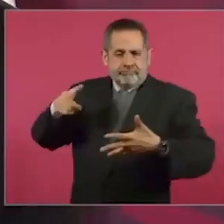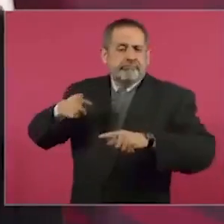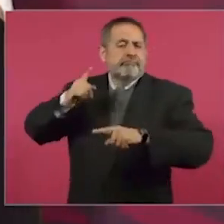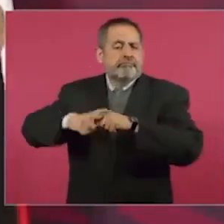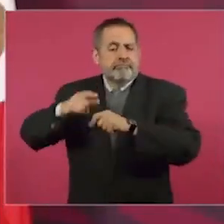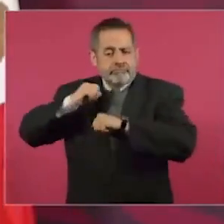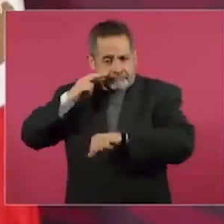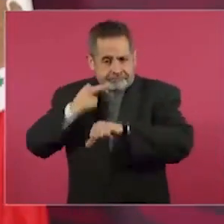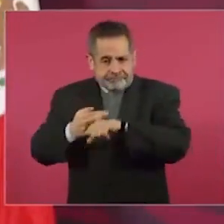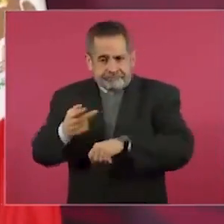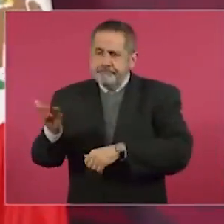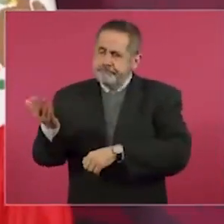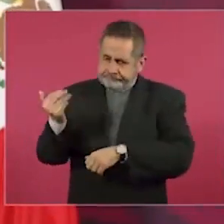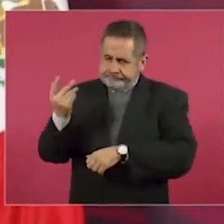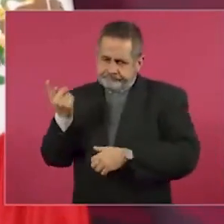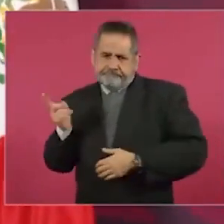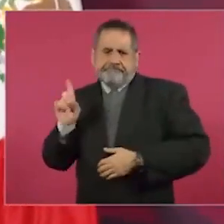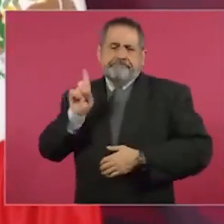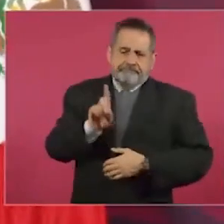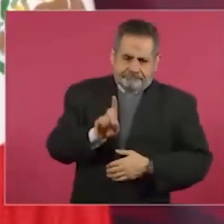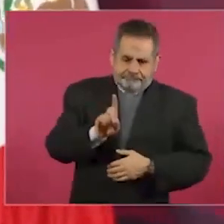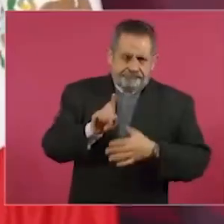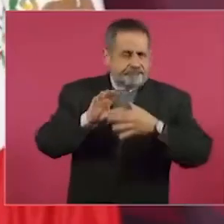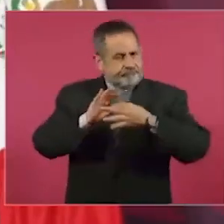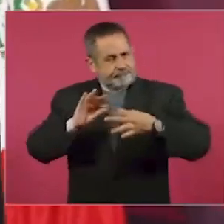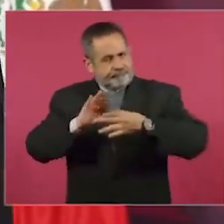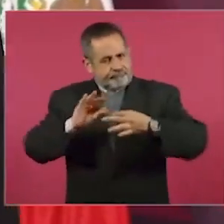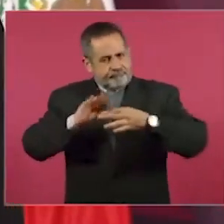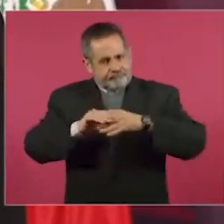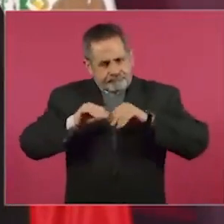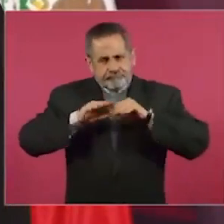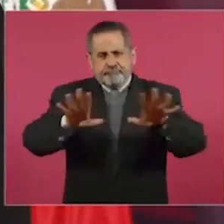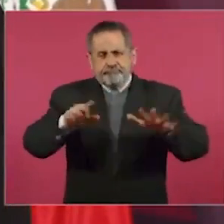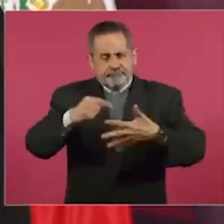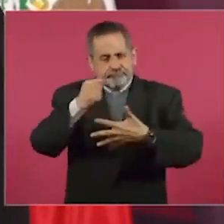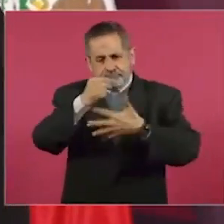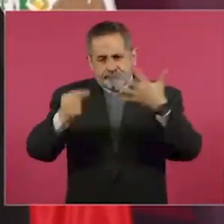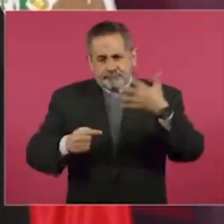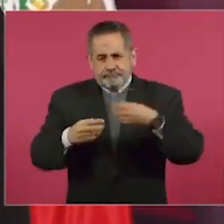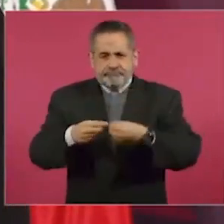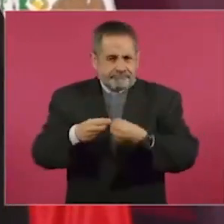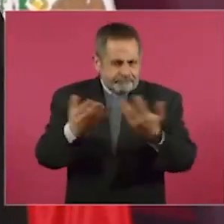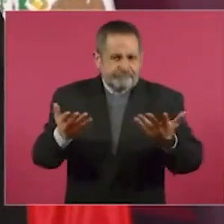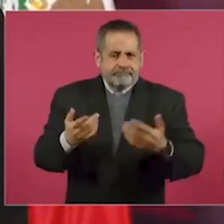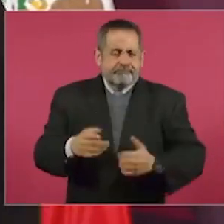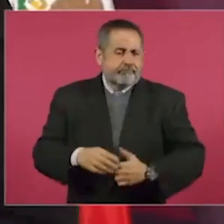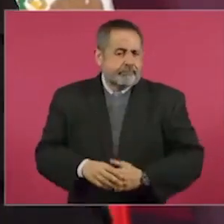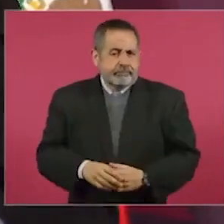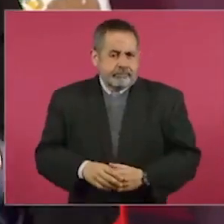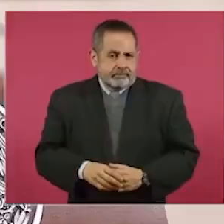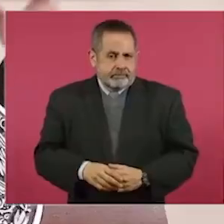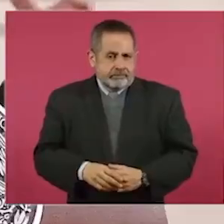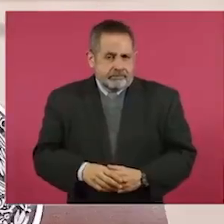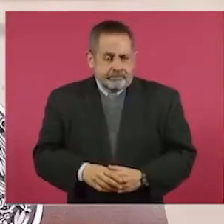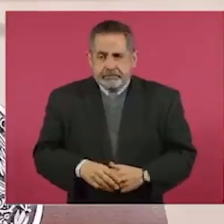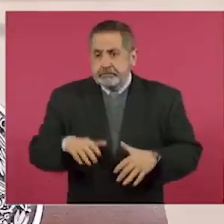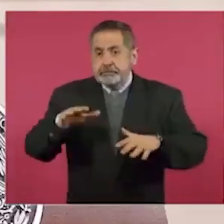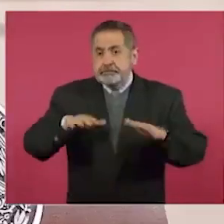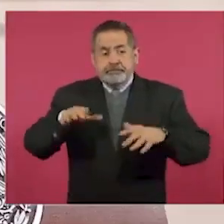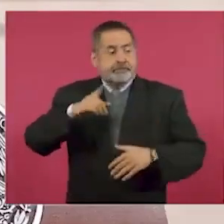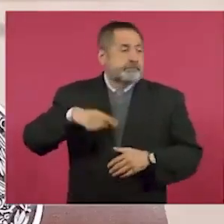que les expliquen. Porque muchas veces